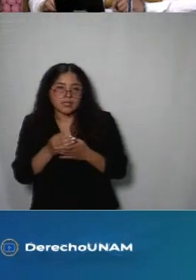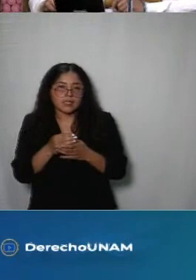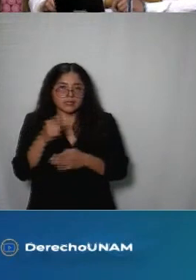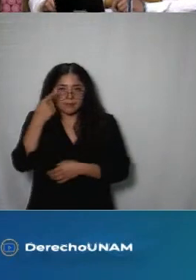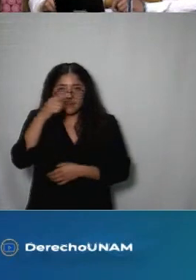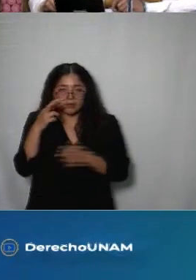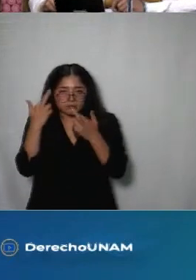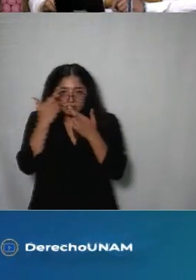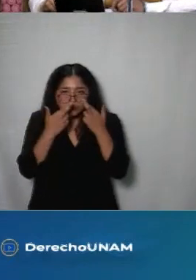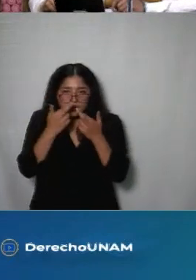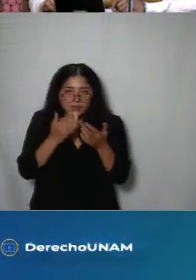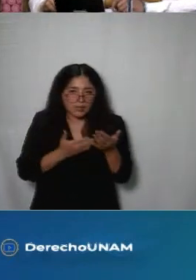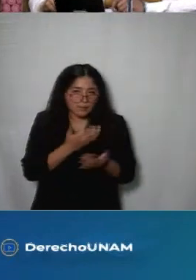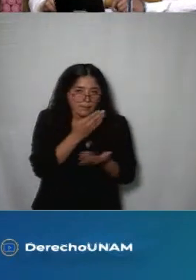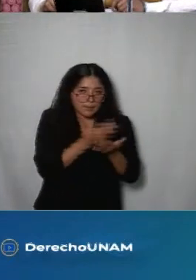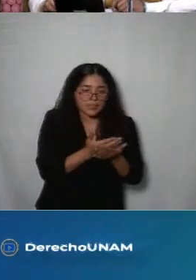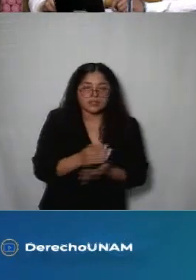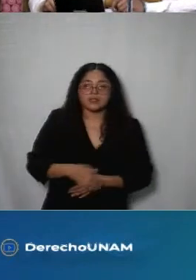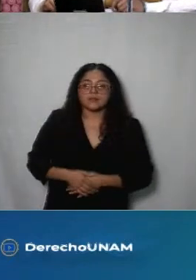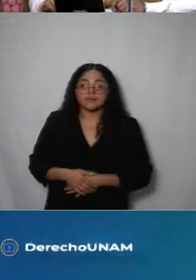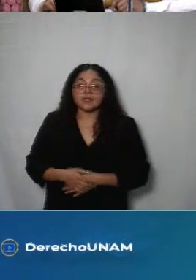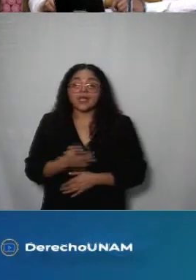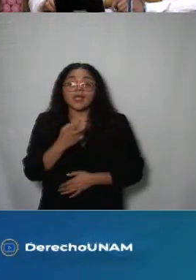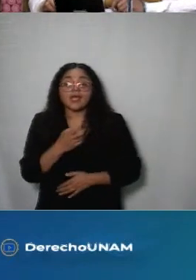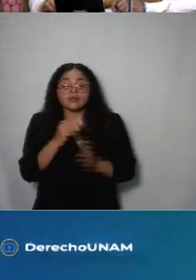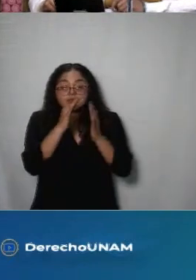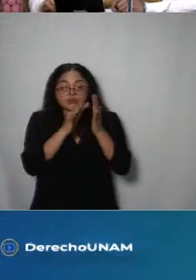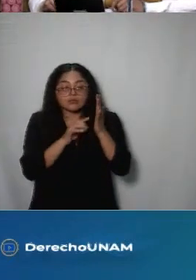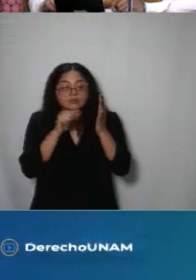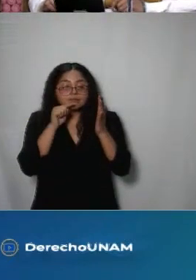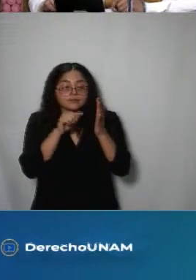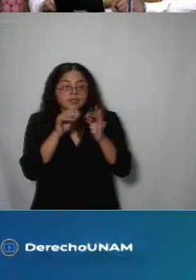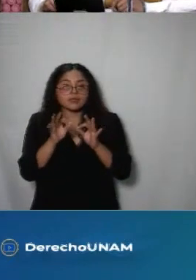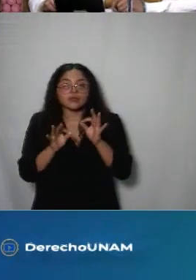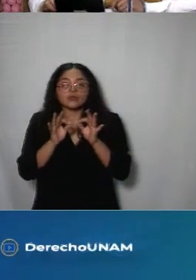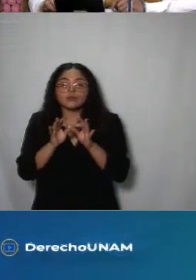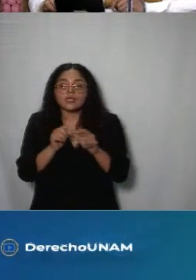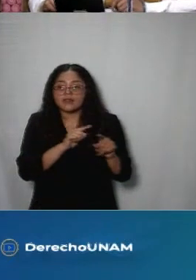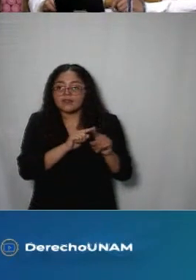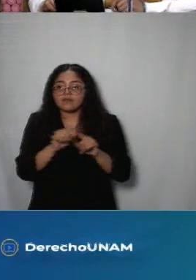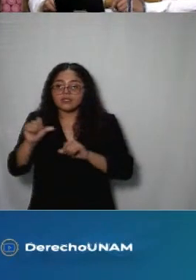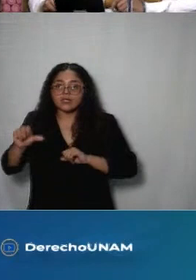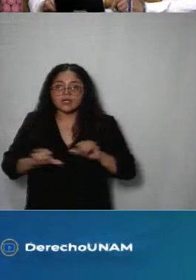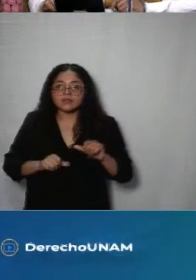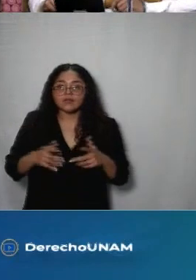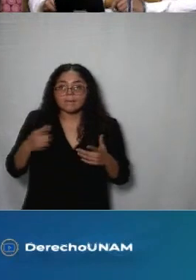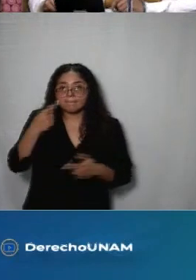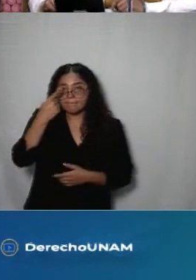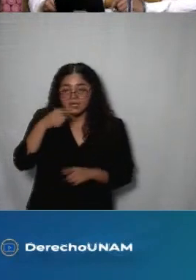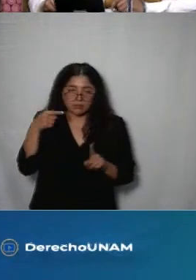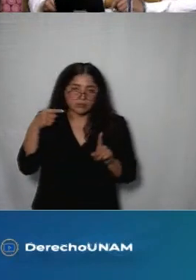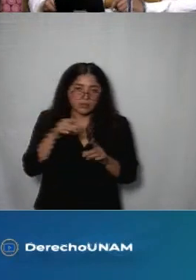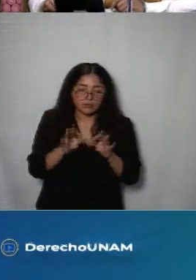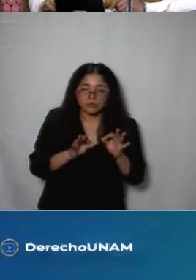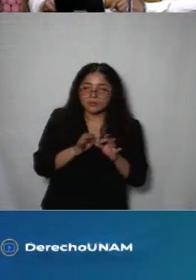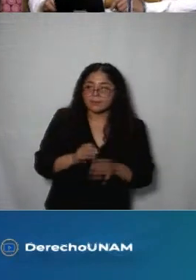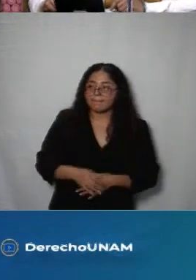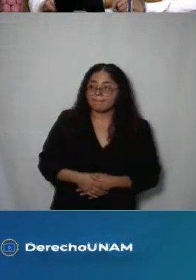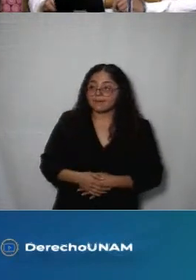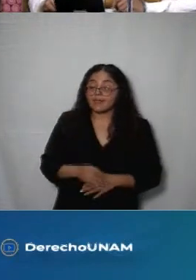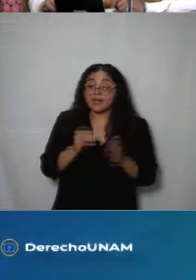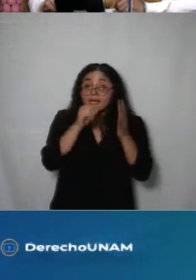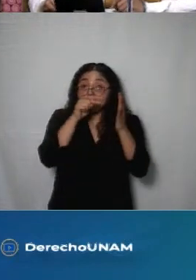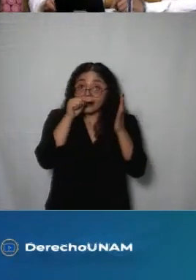acceso a la información cuyos textos se relacionan con programas y acciones sociales este es un reporte que incluso